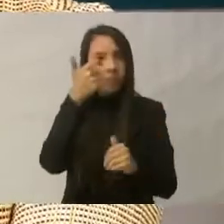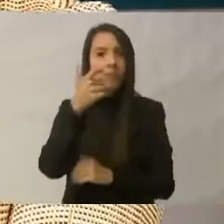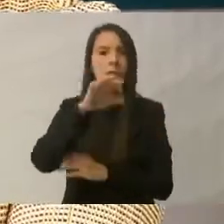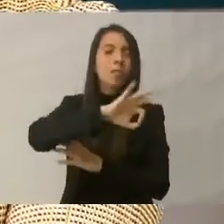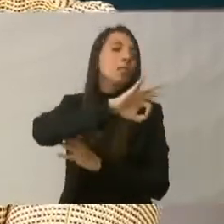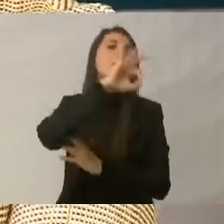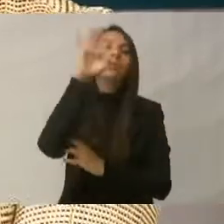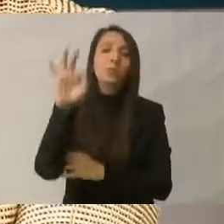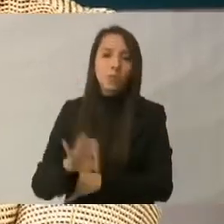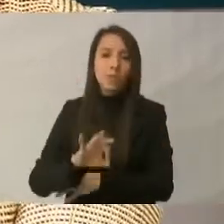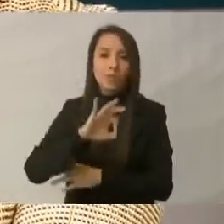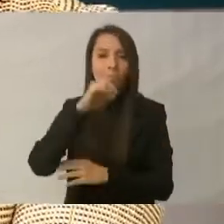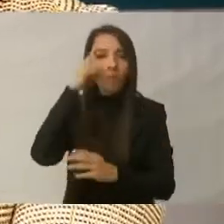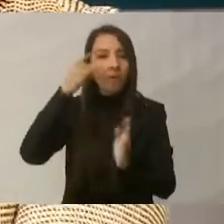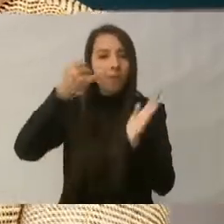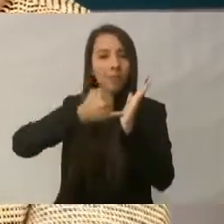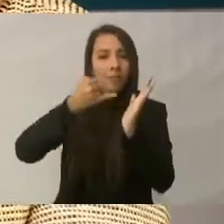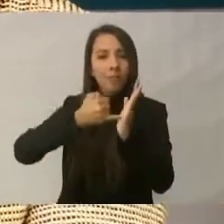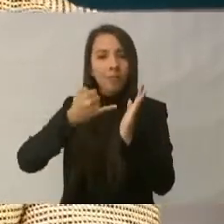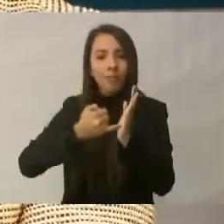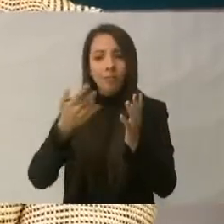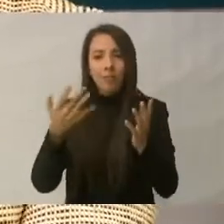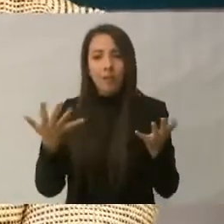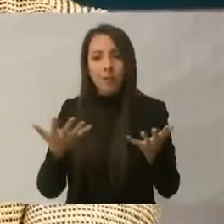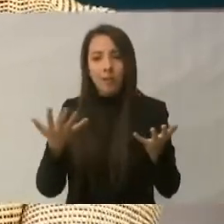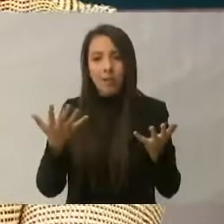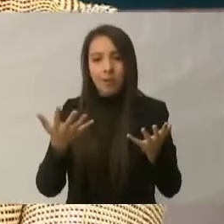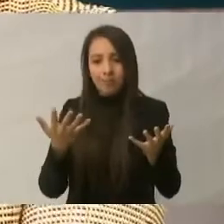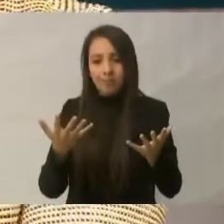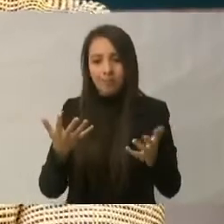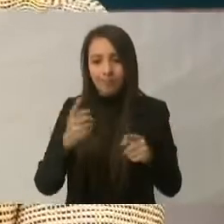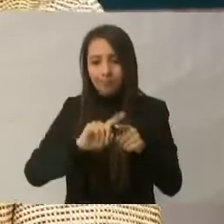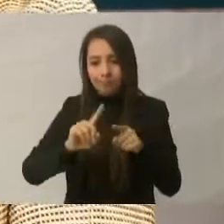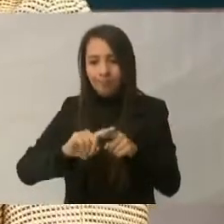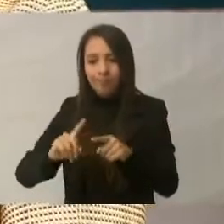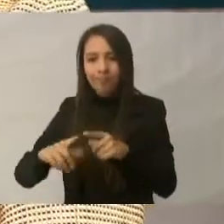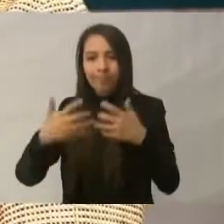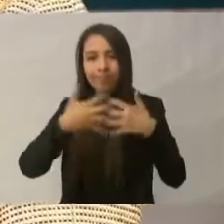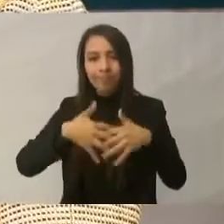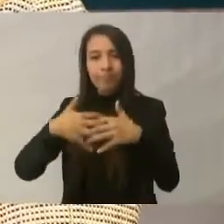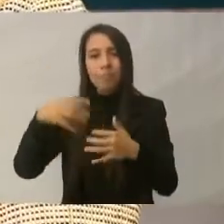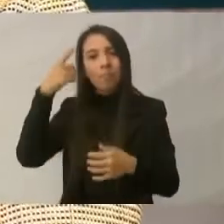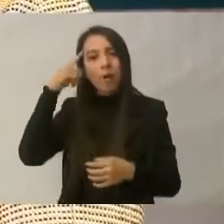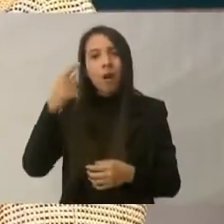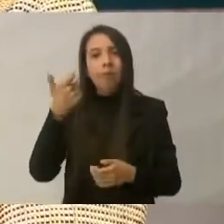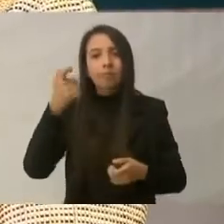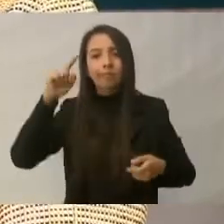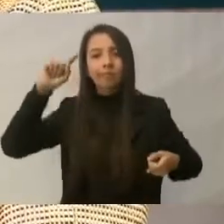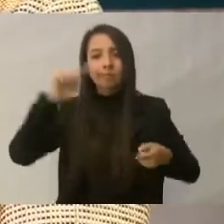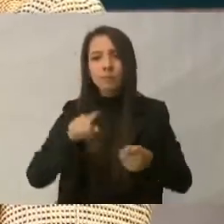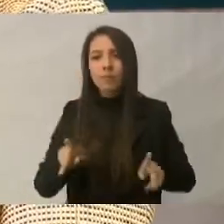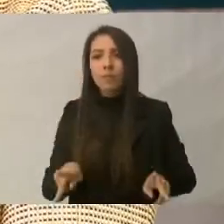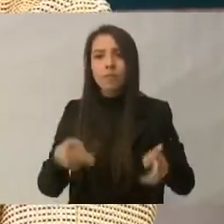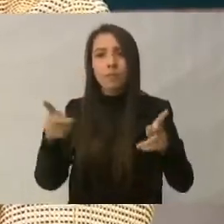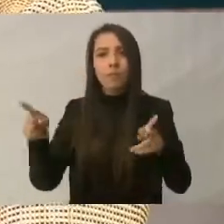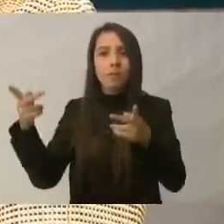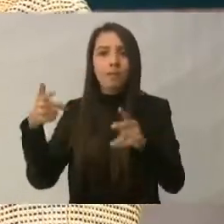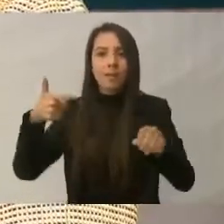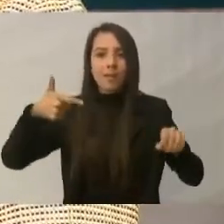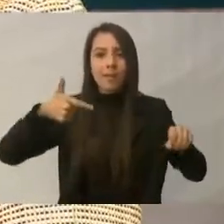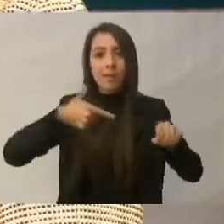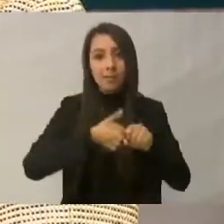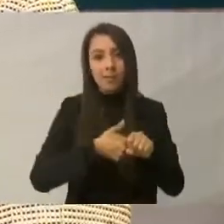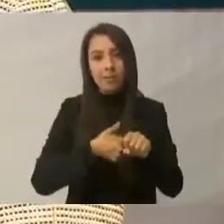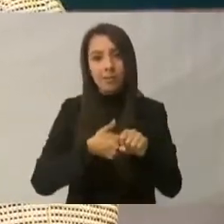Especial sobre Producción y Servicios, el IEPS, para abaratar el precio de venta de la gasolina magna